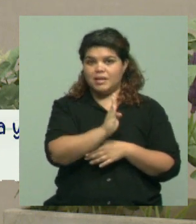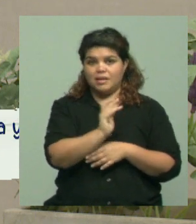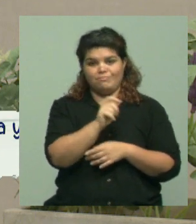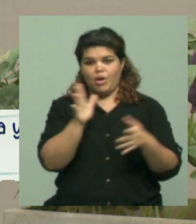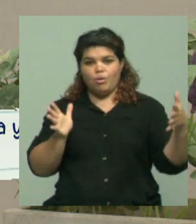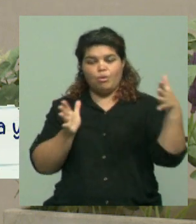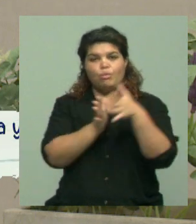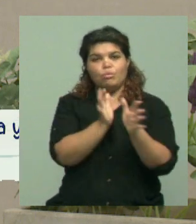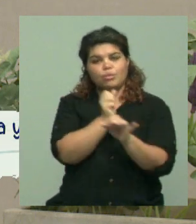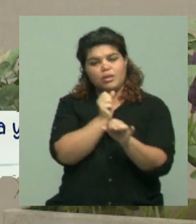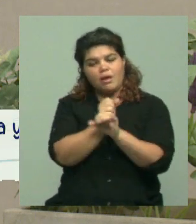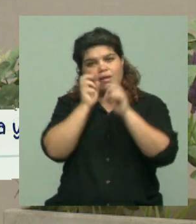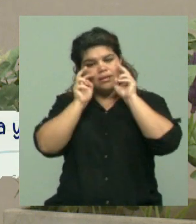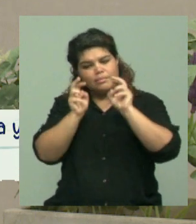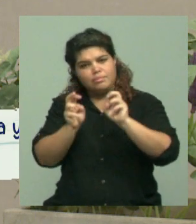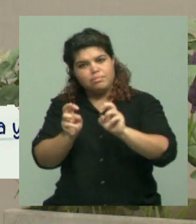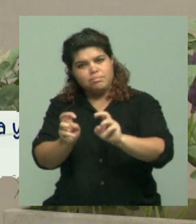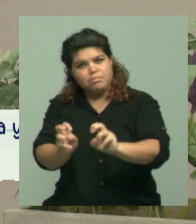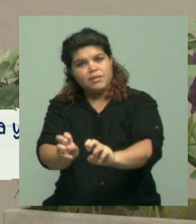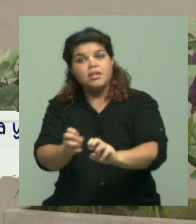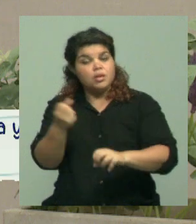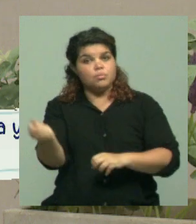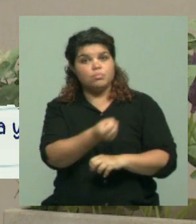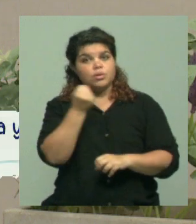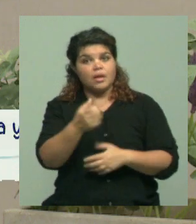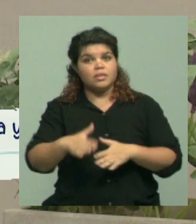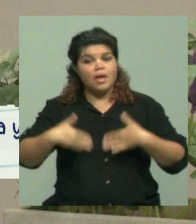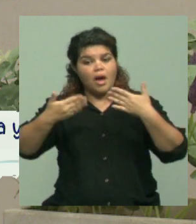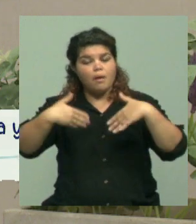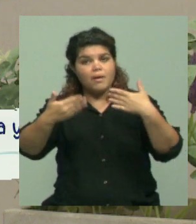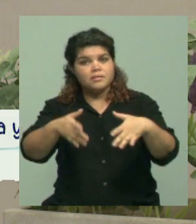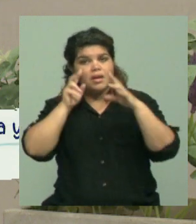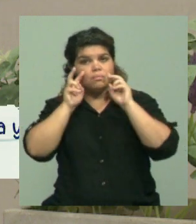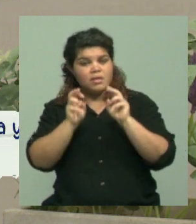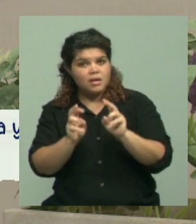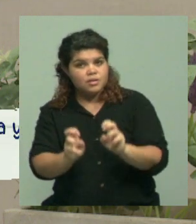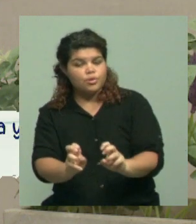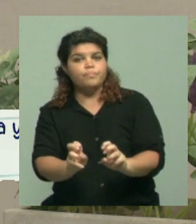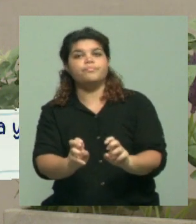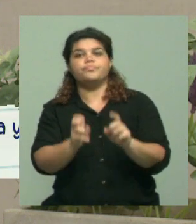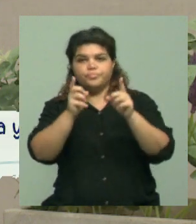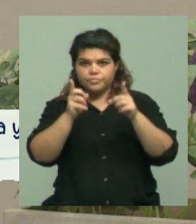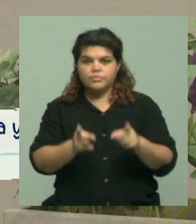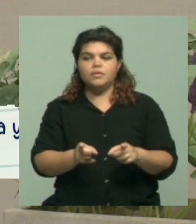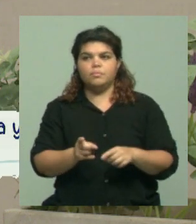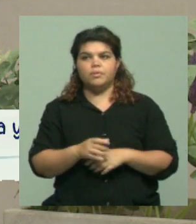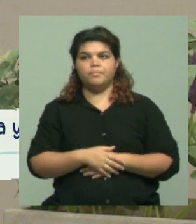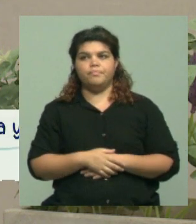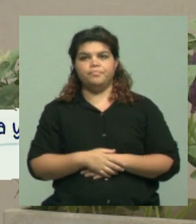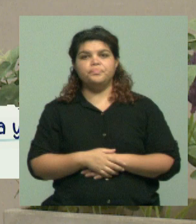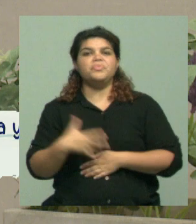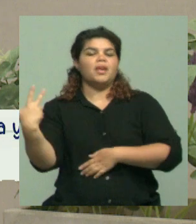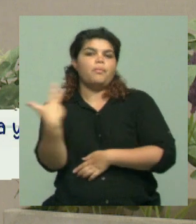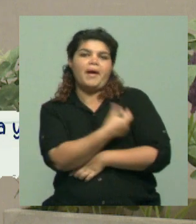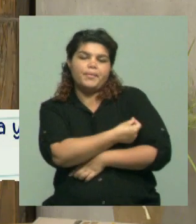eso, ¿no? Que hablemos de cómo se avanza en la investigación o cómo se viene trabajando para llegar a esa instancia, tal vez en algún momento, tener una vacuna